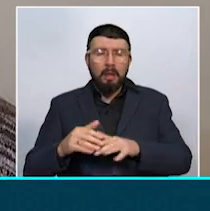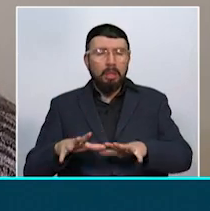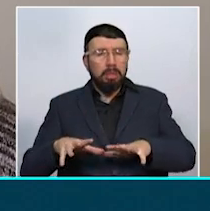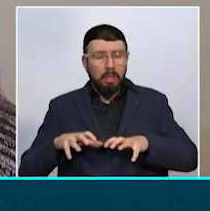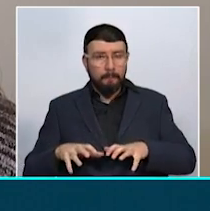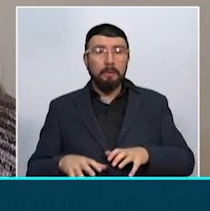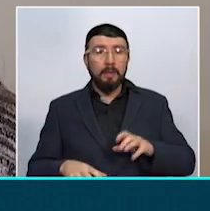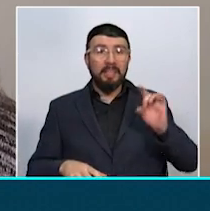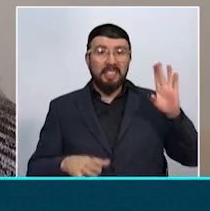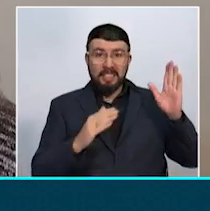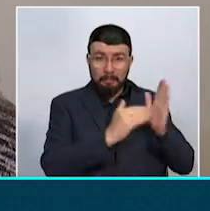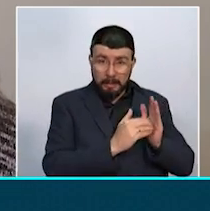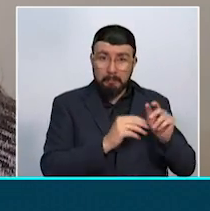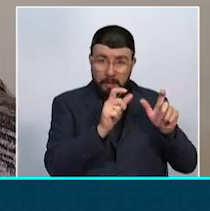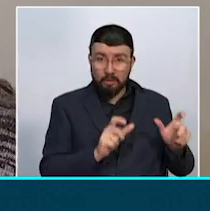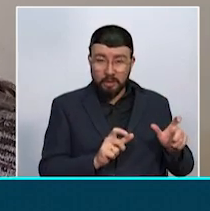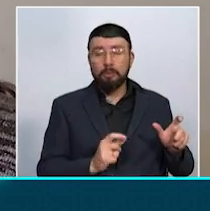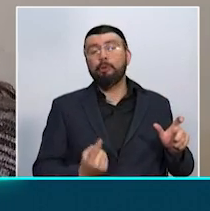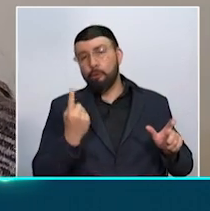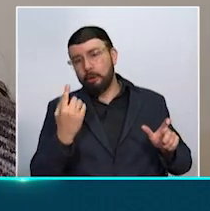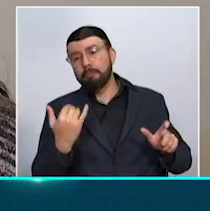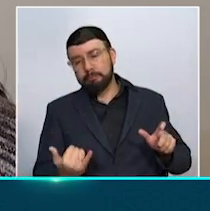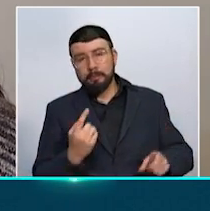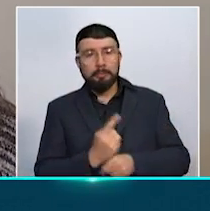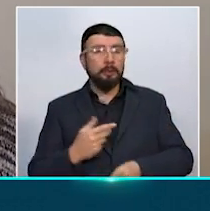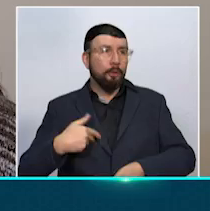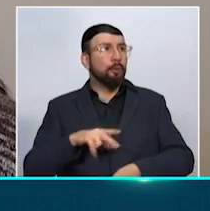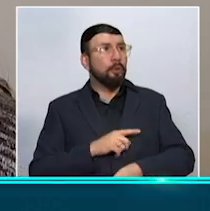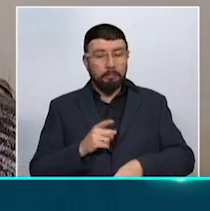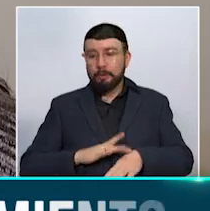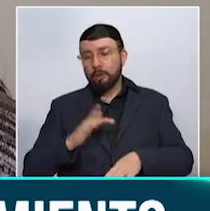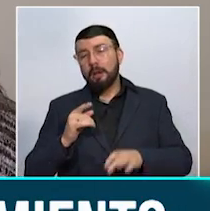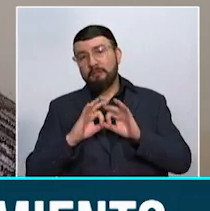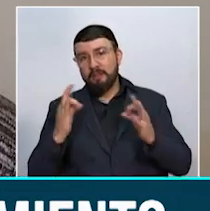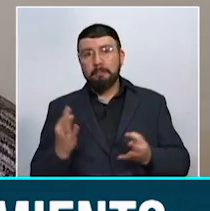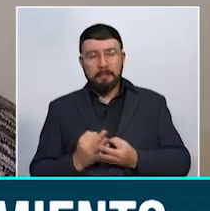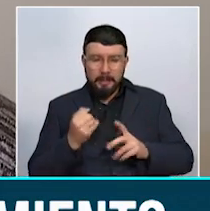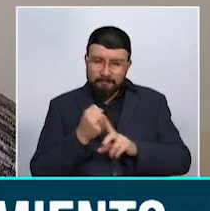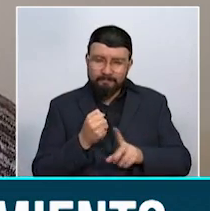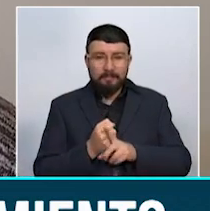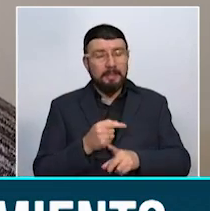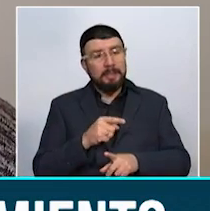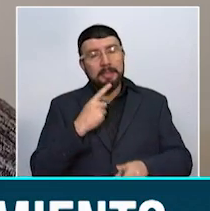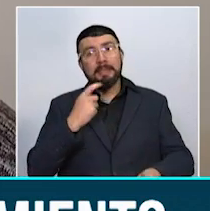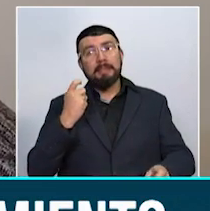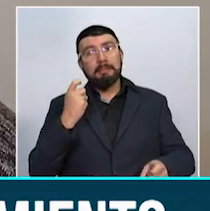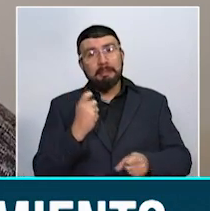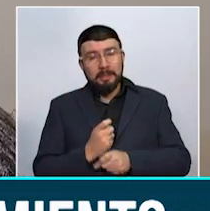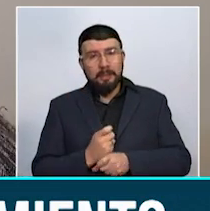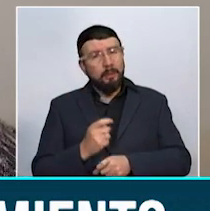mil. Lastimosamente nos tocó a nosotros como familia afrontar esto y ha sido muy difícil porque